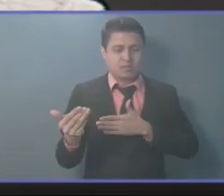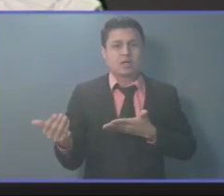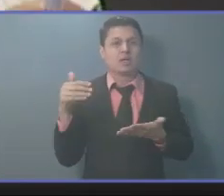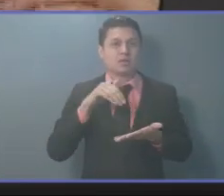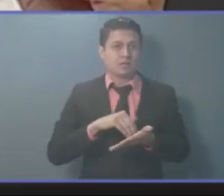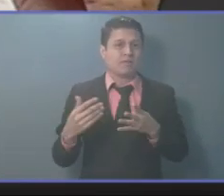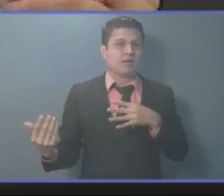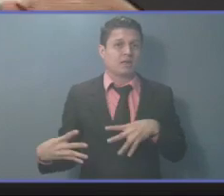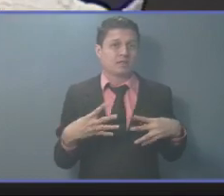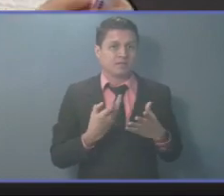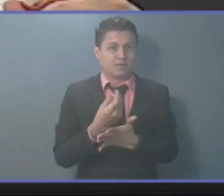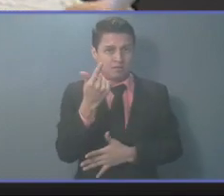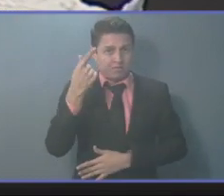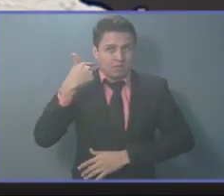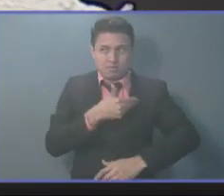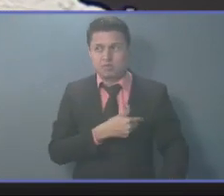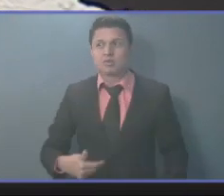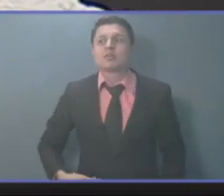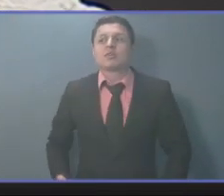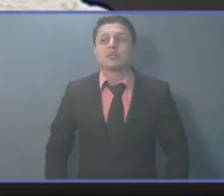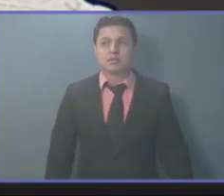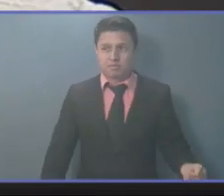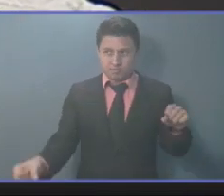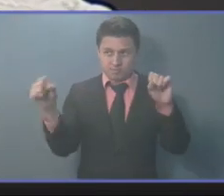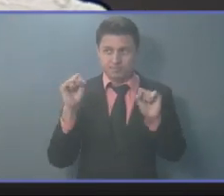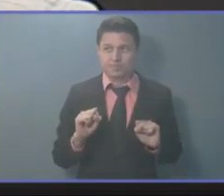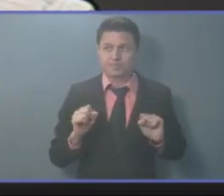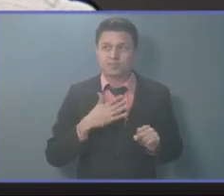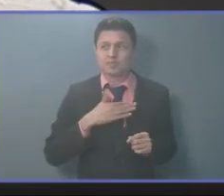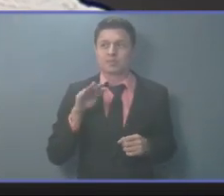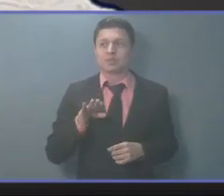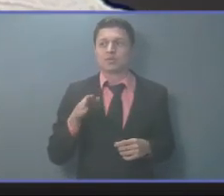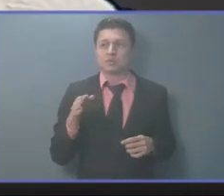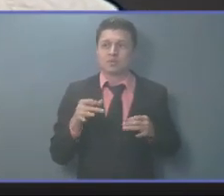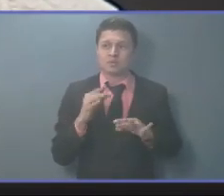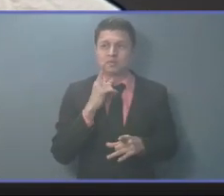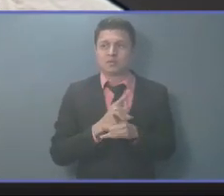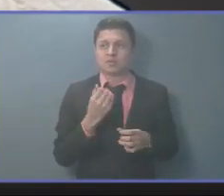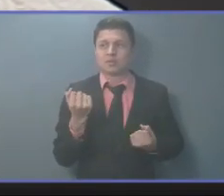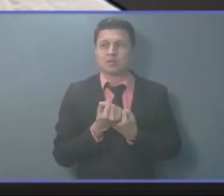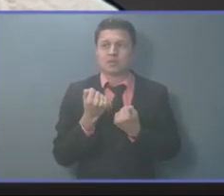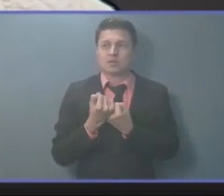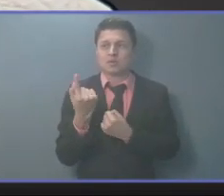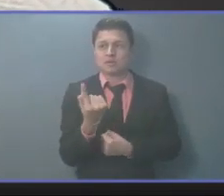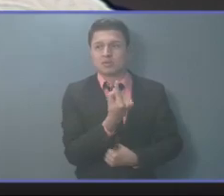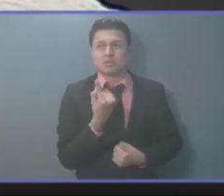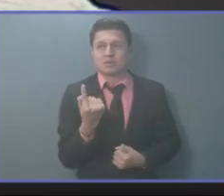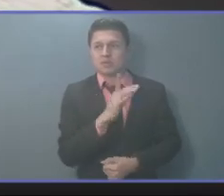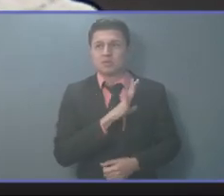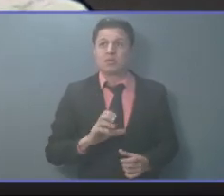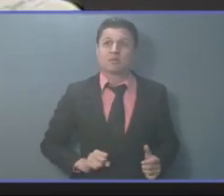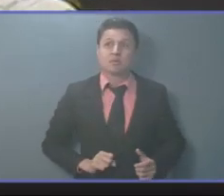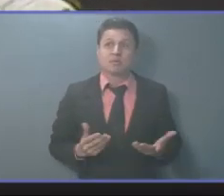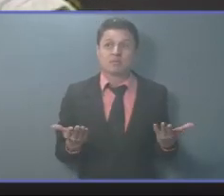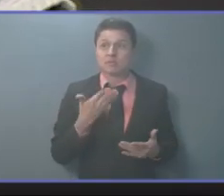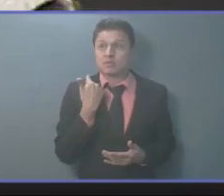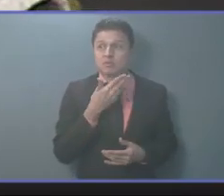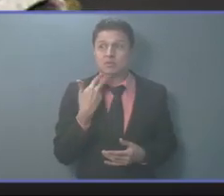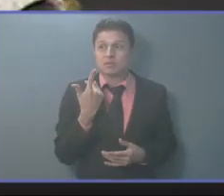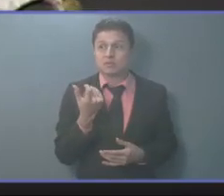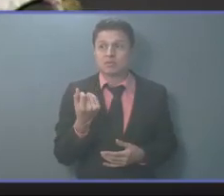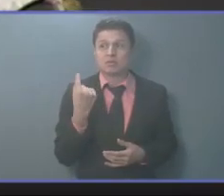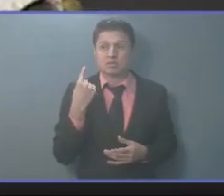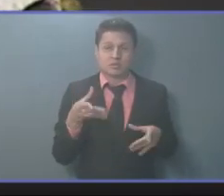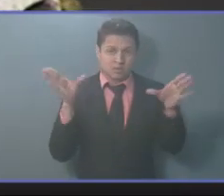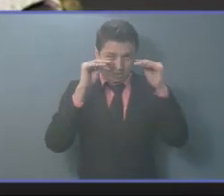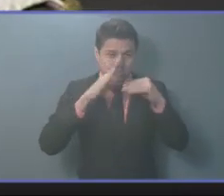para que el presidente de la república la usara a favor de los salvadoreños, anoche